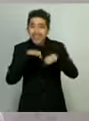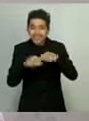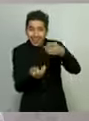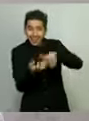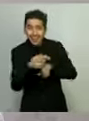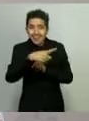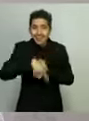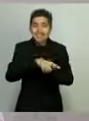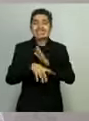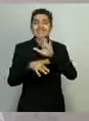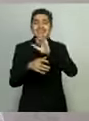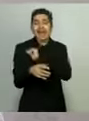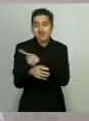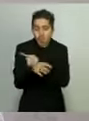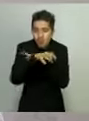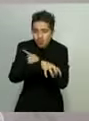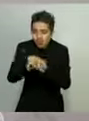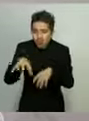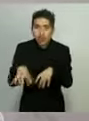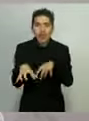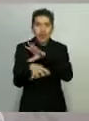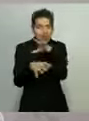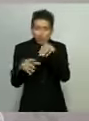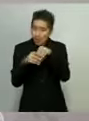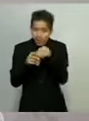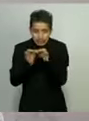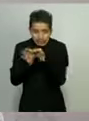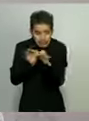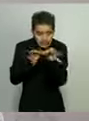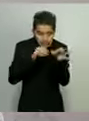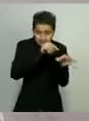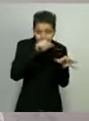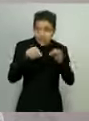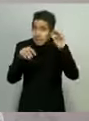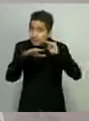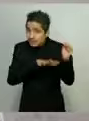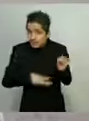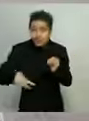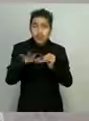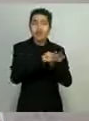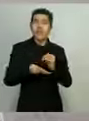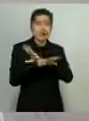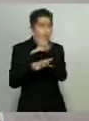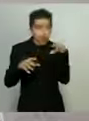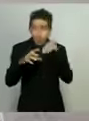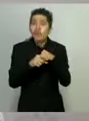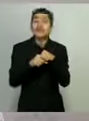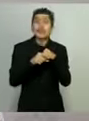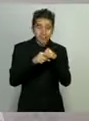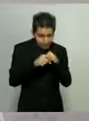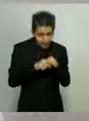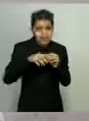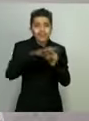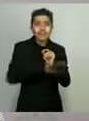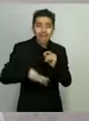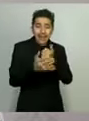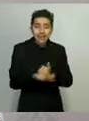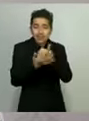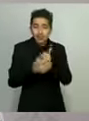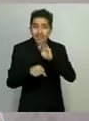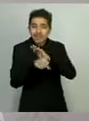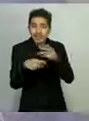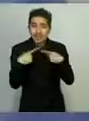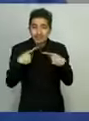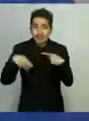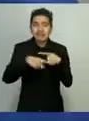en centros de salud, en cada rincón de Michoacán, en cualquier espacio donde ayudan a la gente,